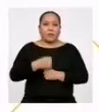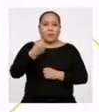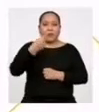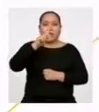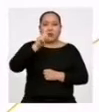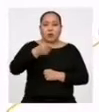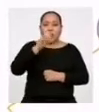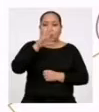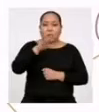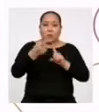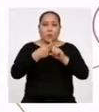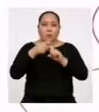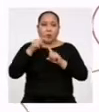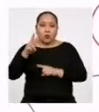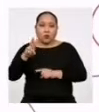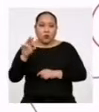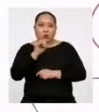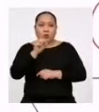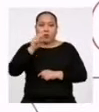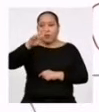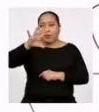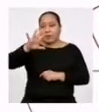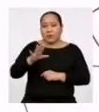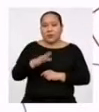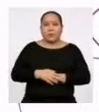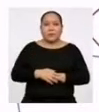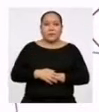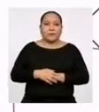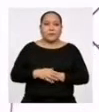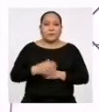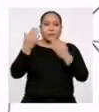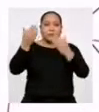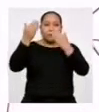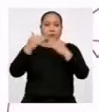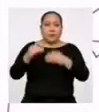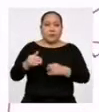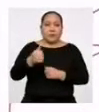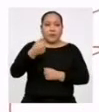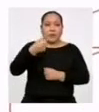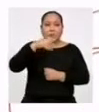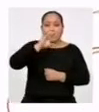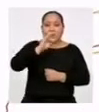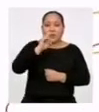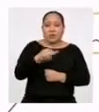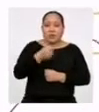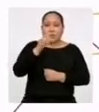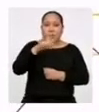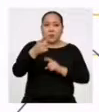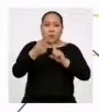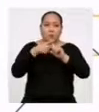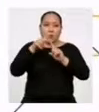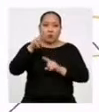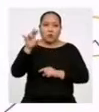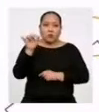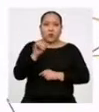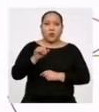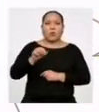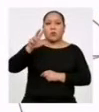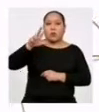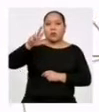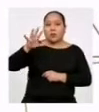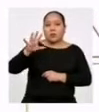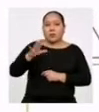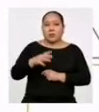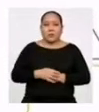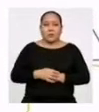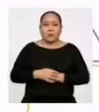,5 por 2 es igual a 25. En el siguiente intervalo, 17,5 por 2 es igual a 35.